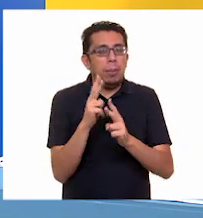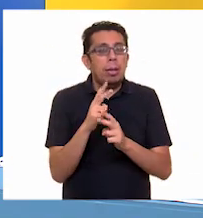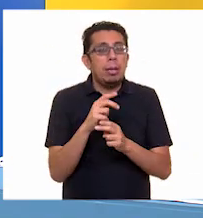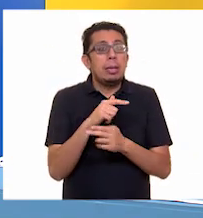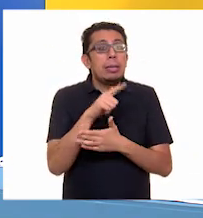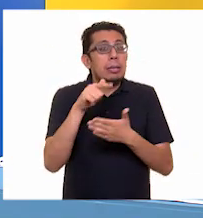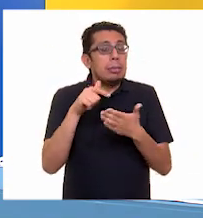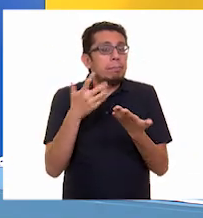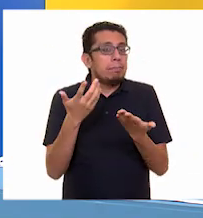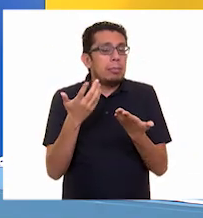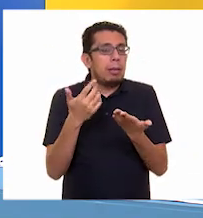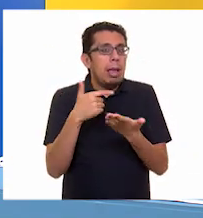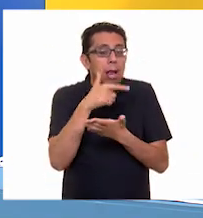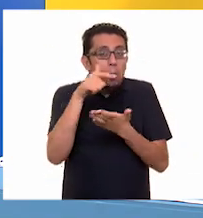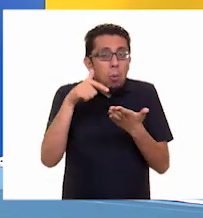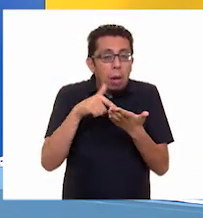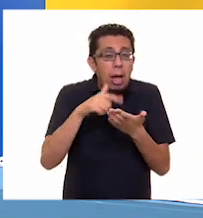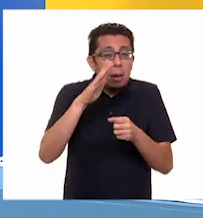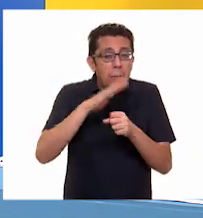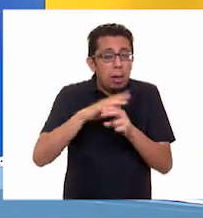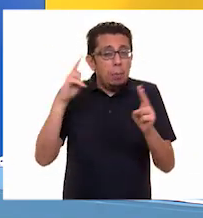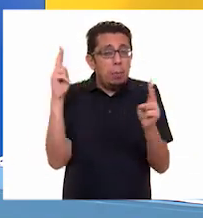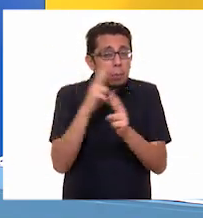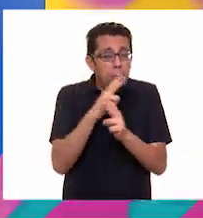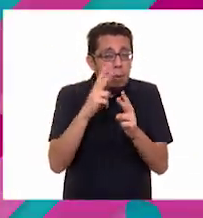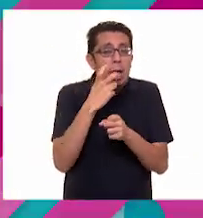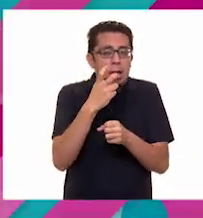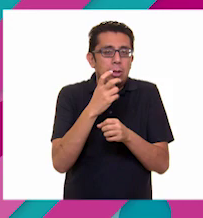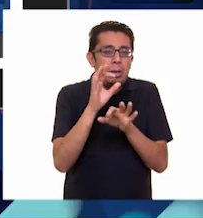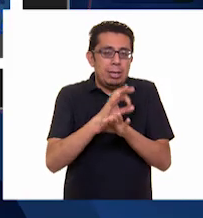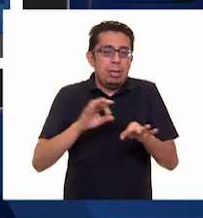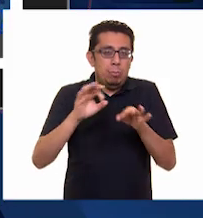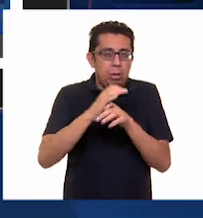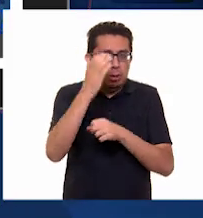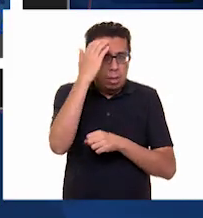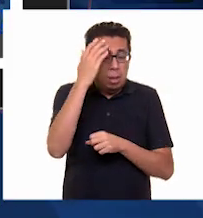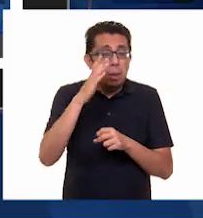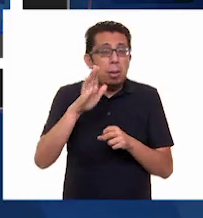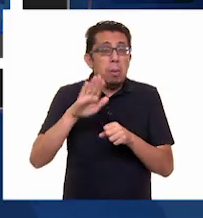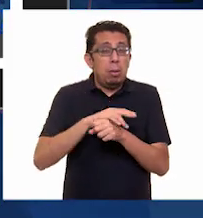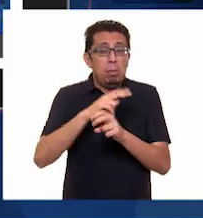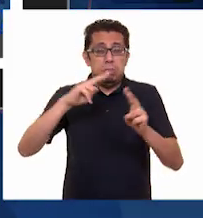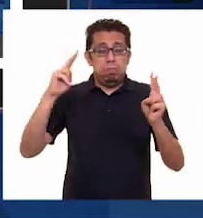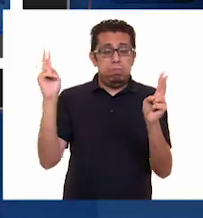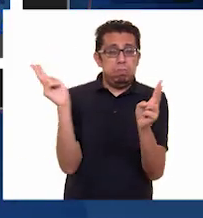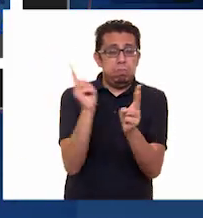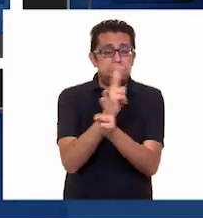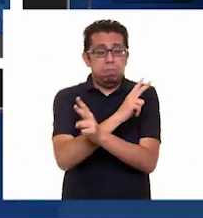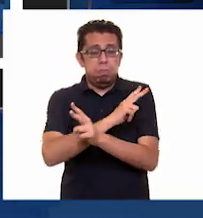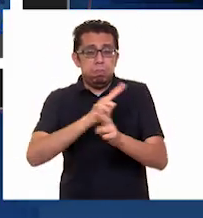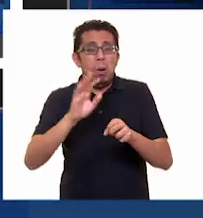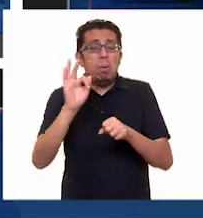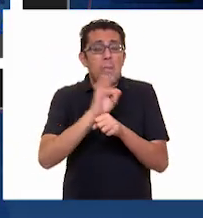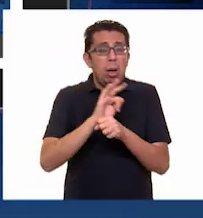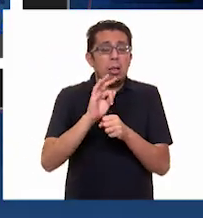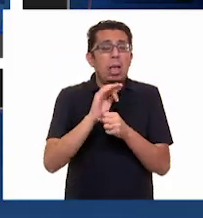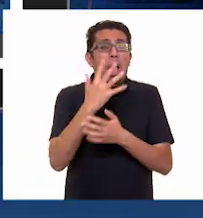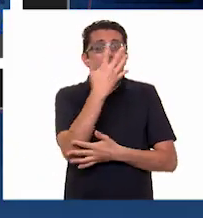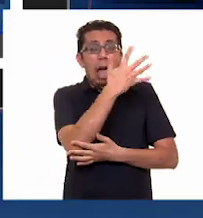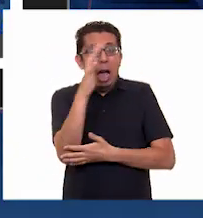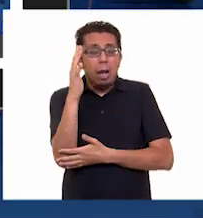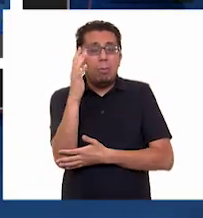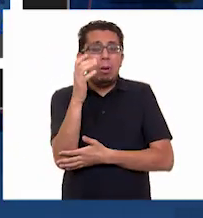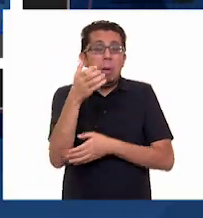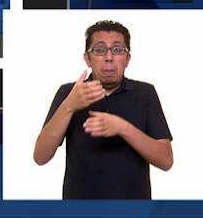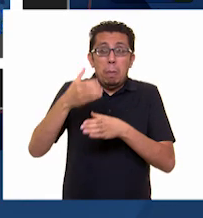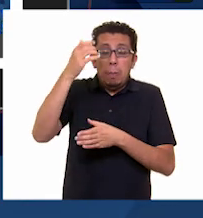regiones se produce este fenómeno, debido a que los vientos fuertes pueden derrumbar árboles, postes de luz, otras estructuras